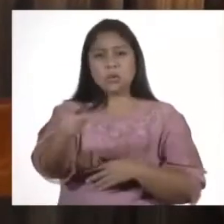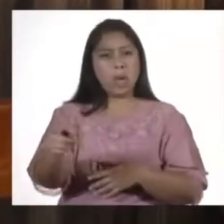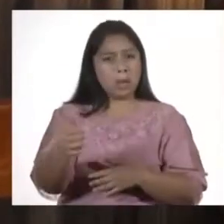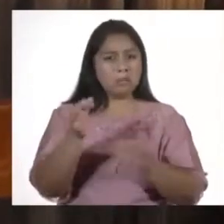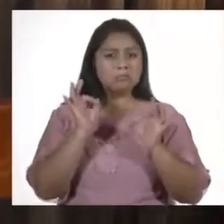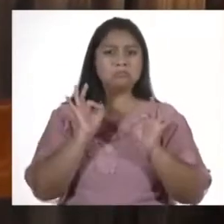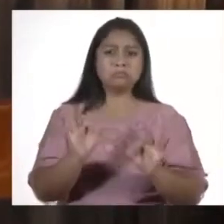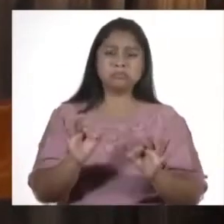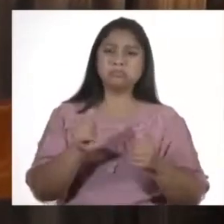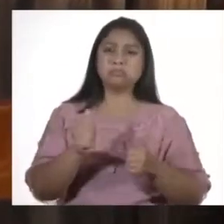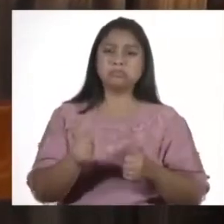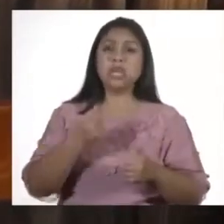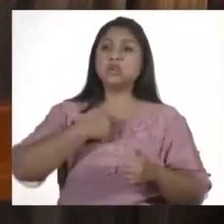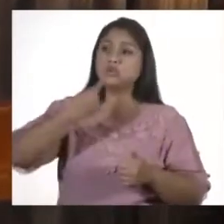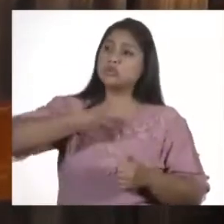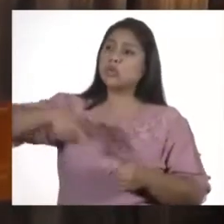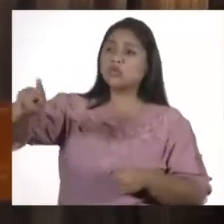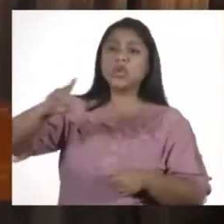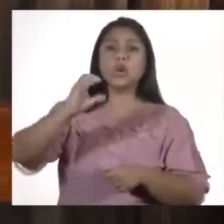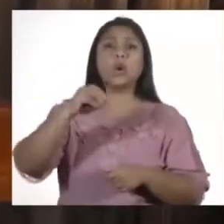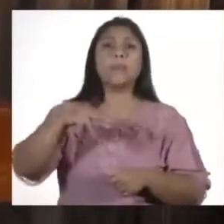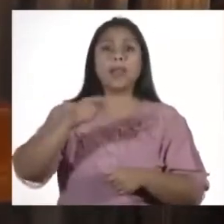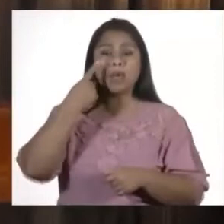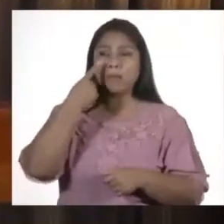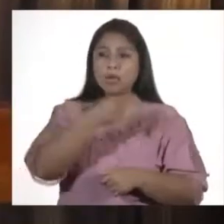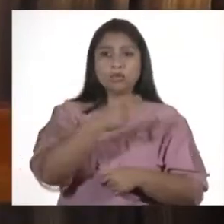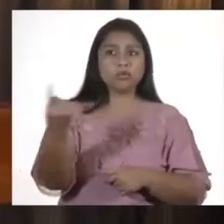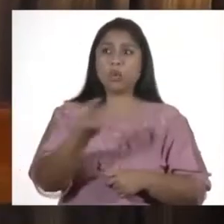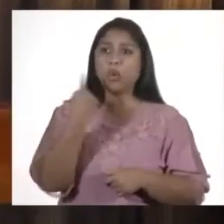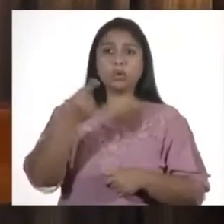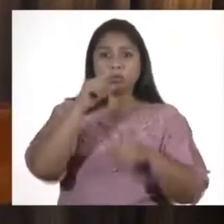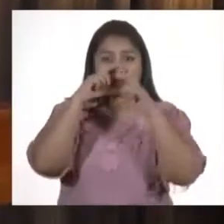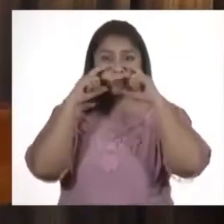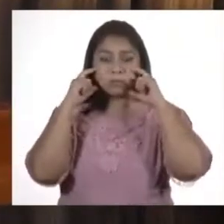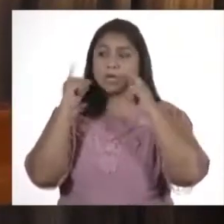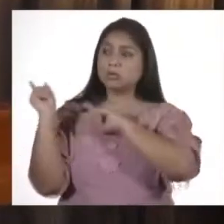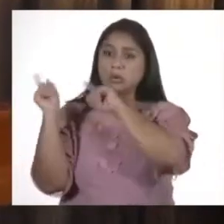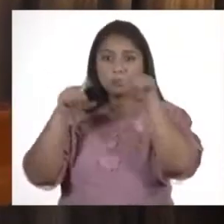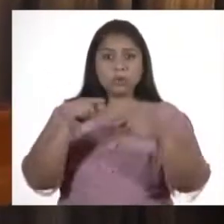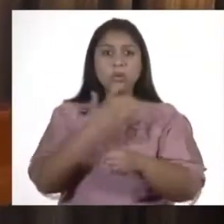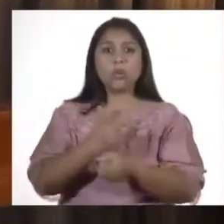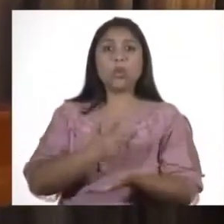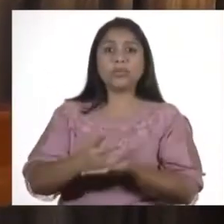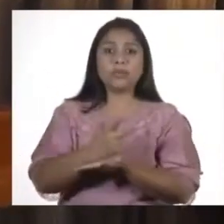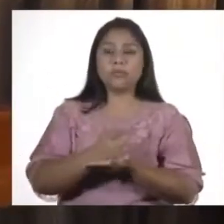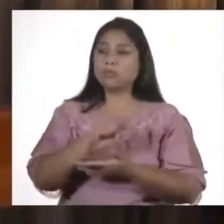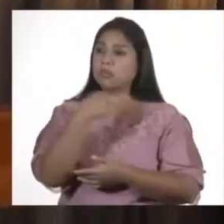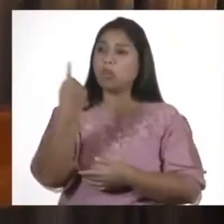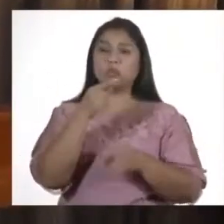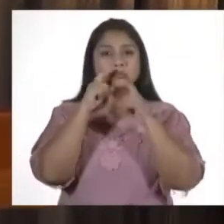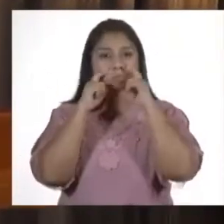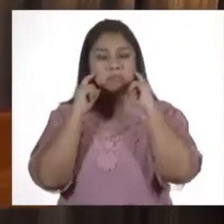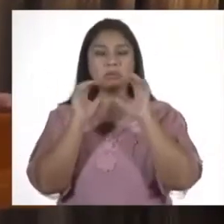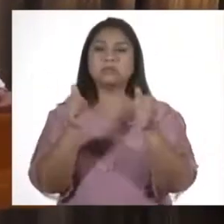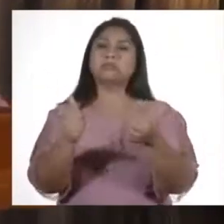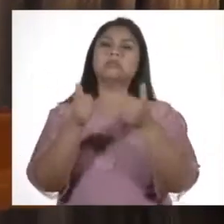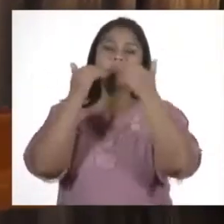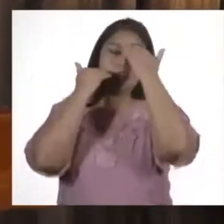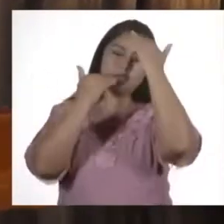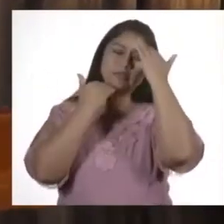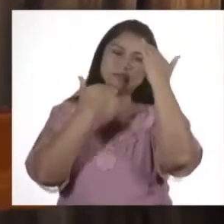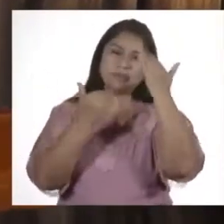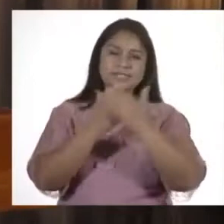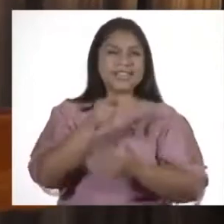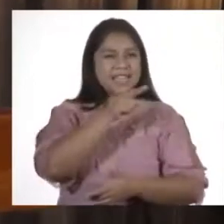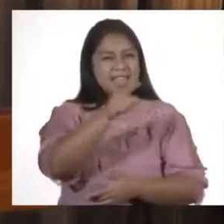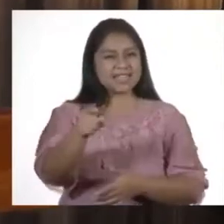que nos hemos portado. Miren, fíjate a Comalapa y todo el mundo usaba mascarilla. Miren a Guatemala y todo el mundo usa mascarilla. Muchísimas